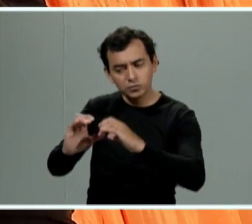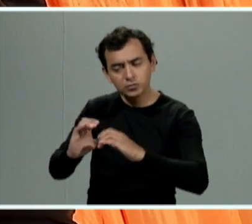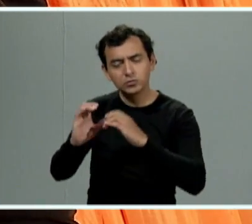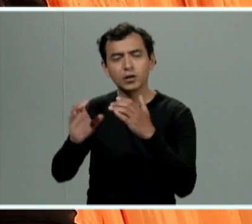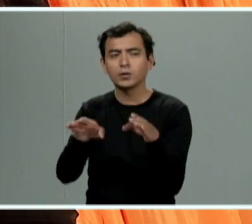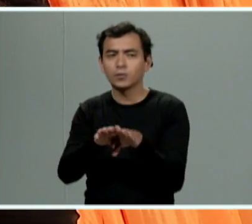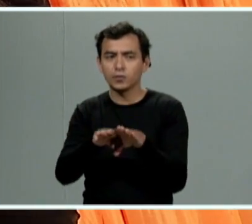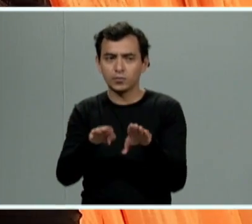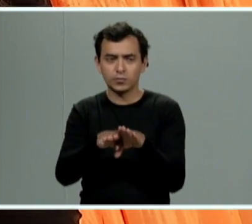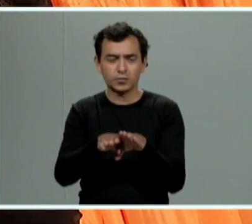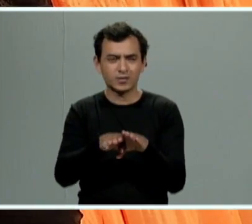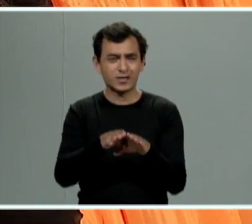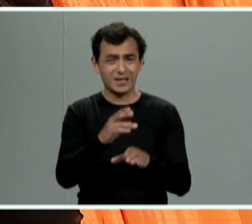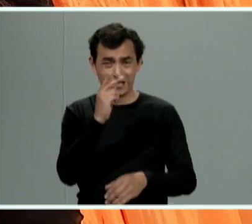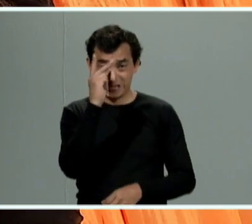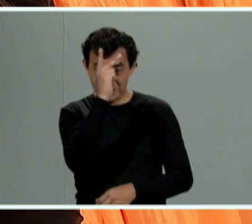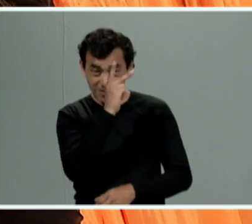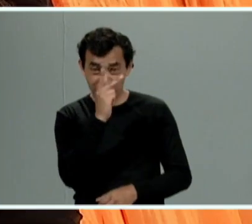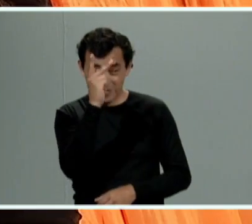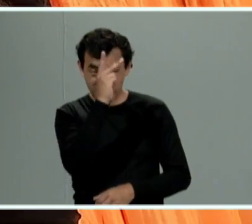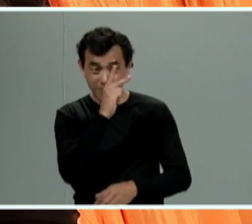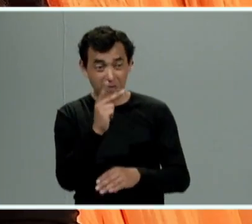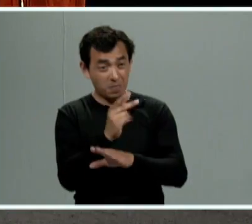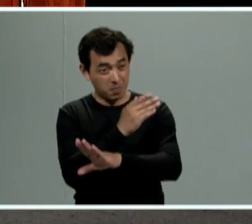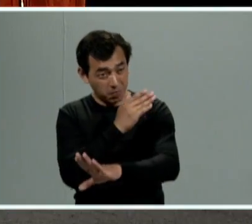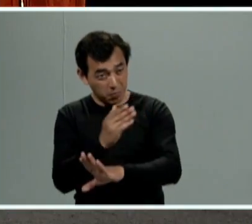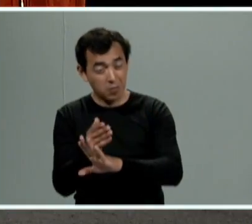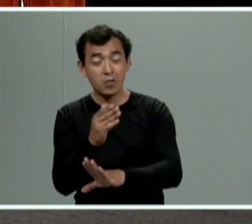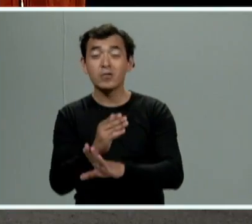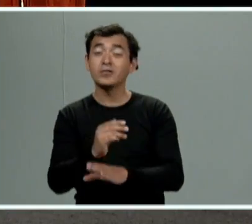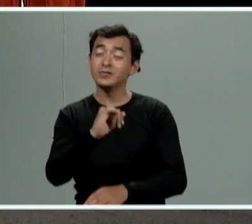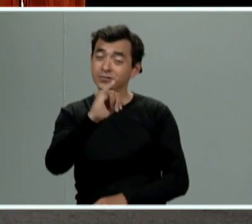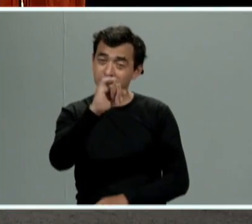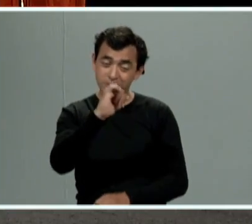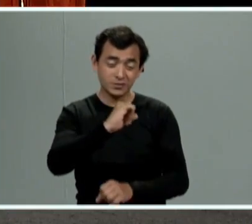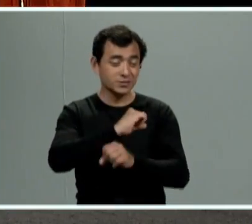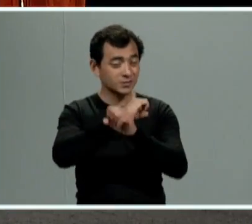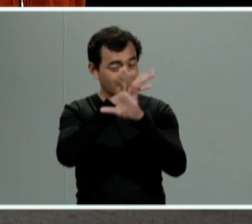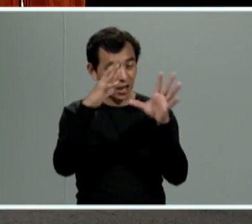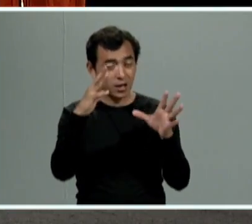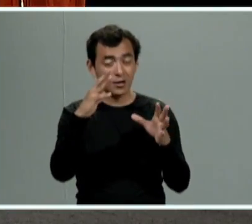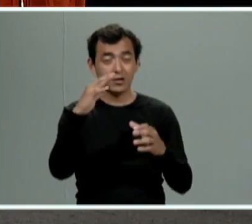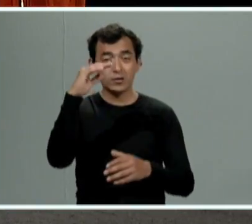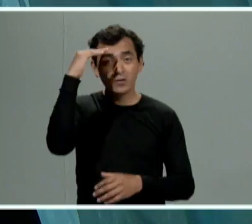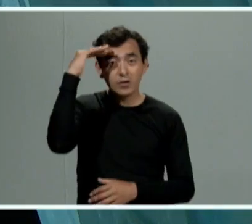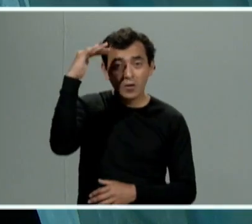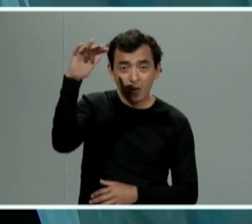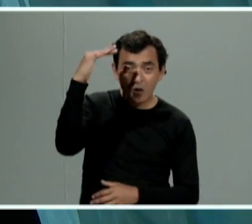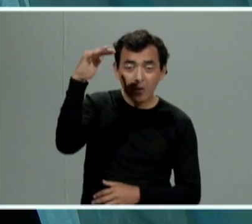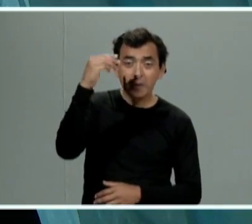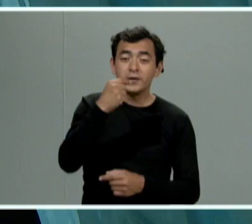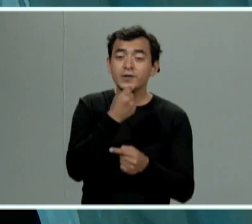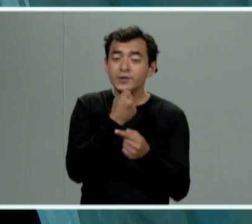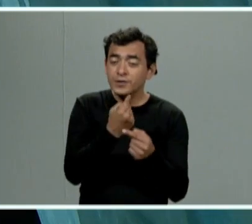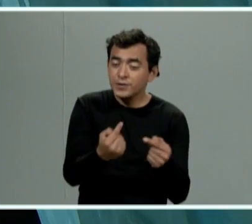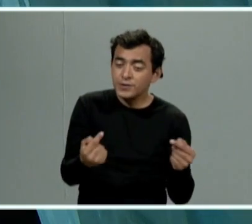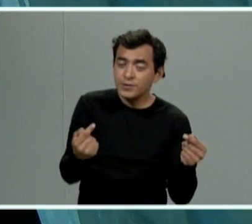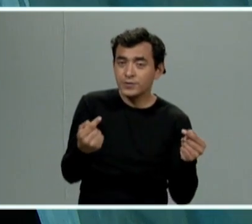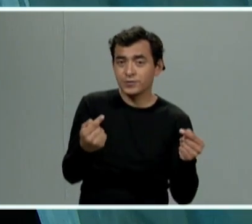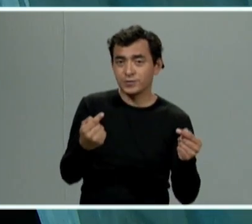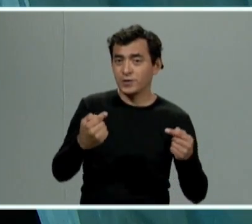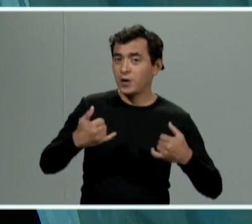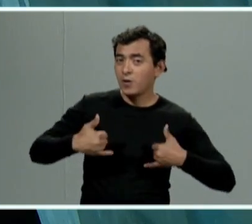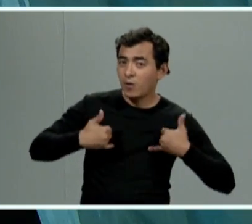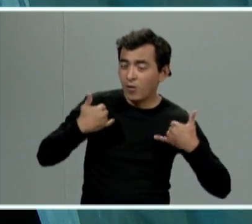se le da apoyo psicológico a las personas que sí tanto adultos como como niñas niños o adolescentes en caso de